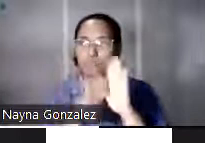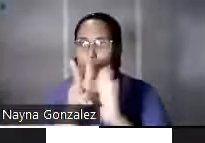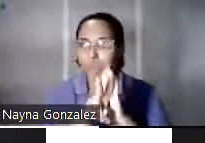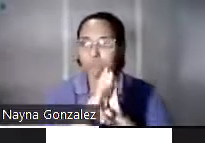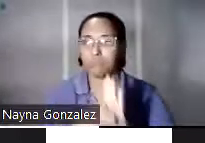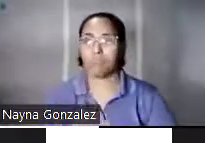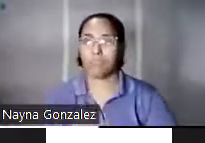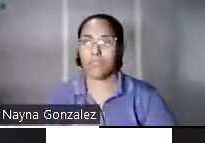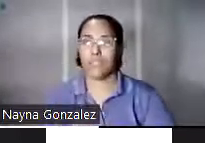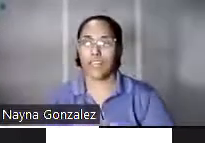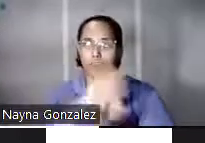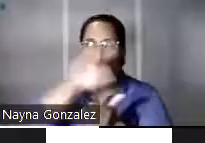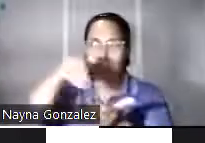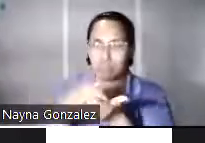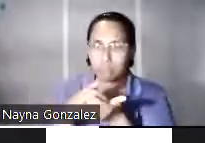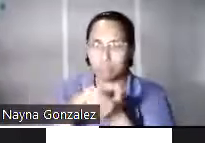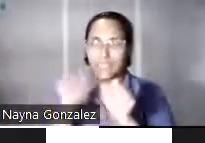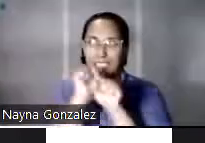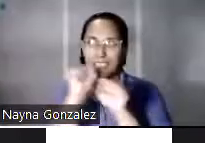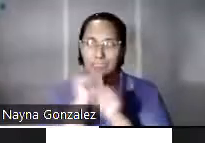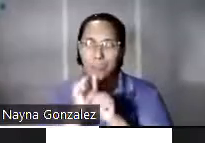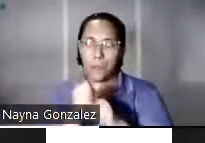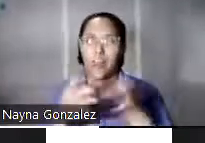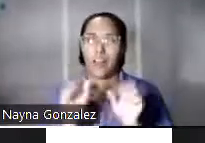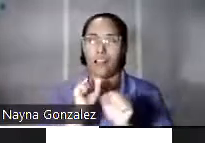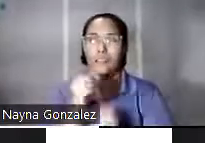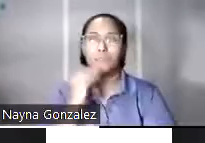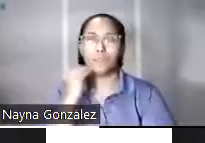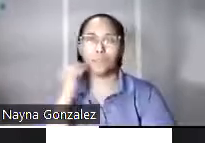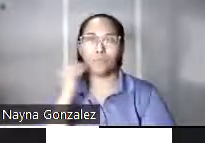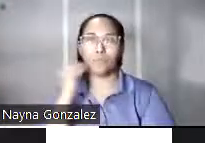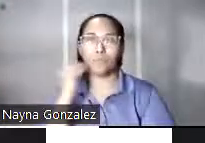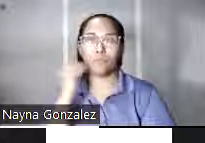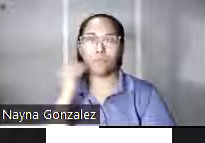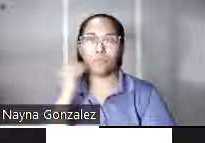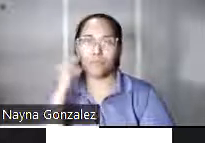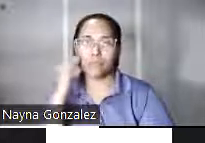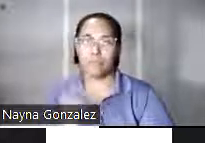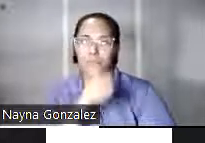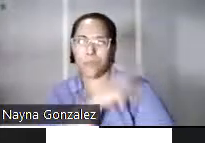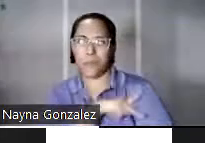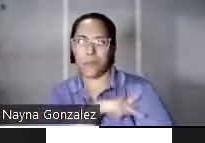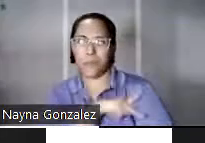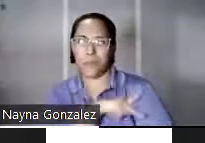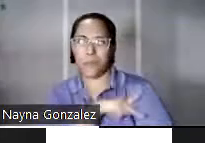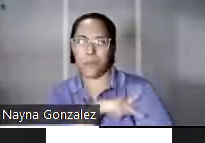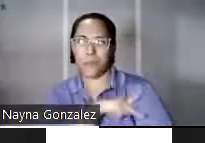archivos audiovisuales y centro de operaciones, ¿verdad? De las tareas personales. va a ser también